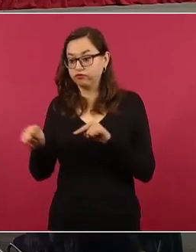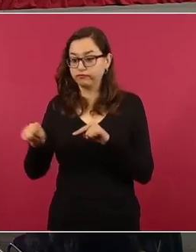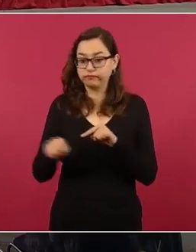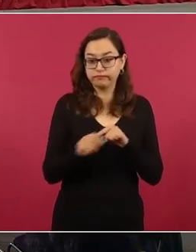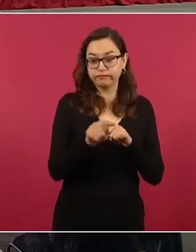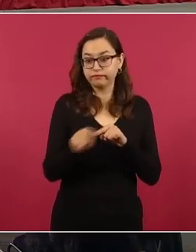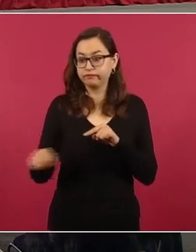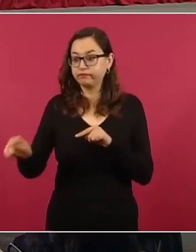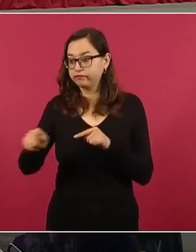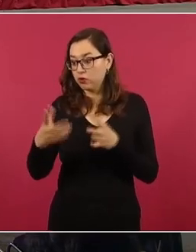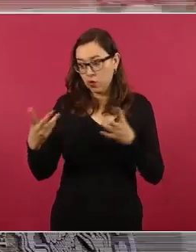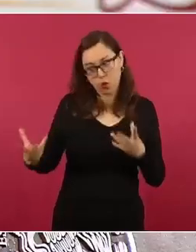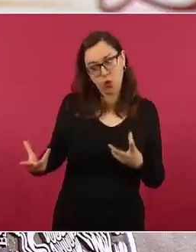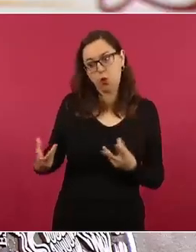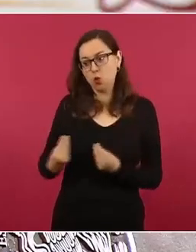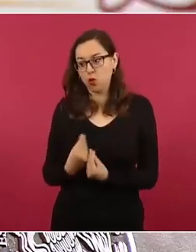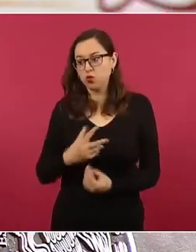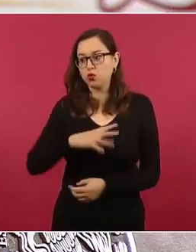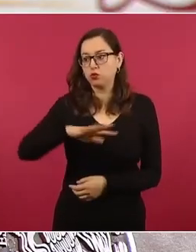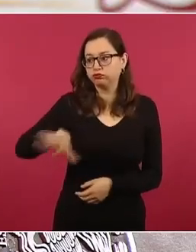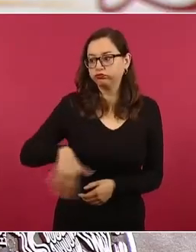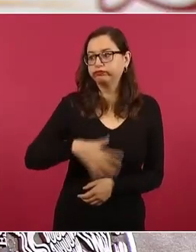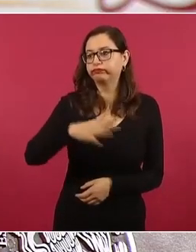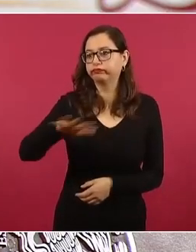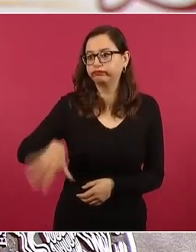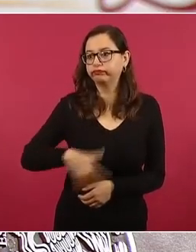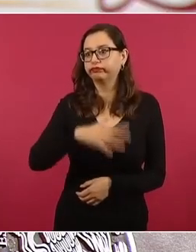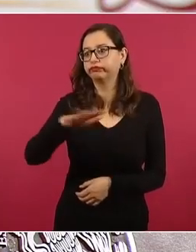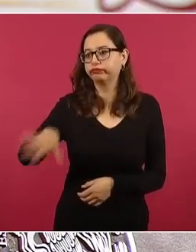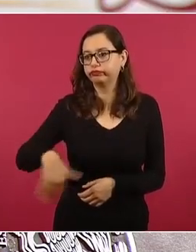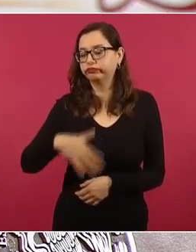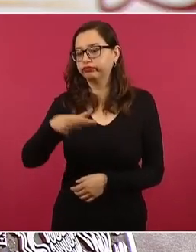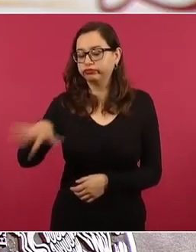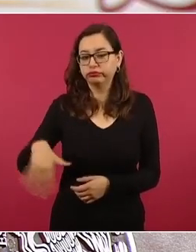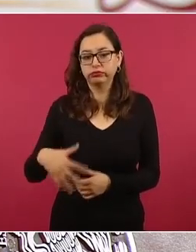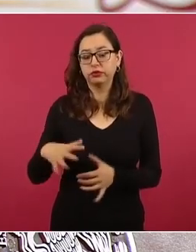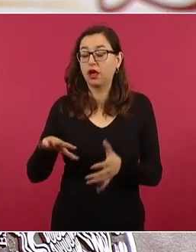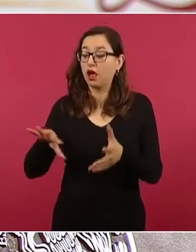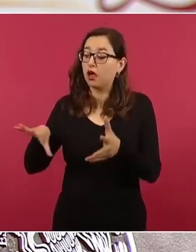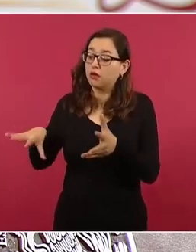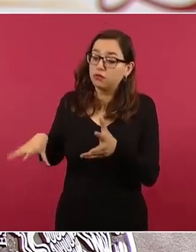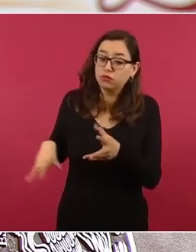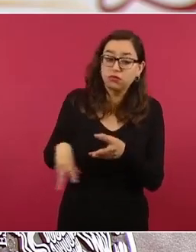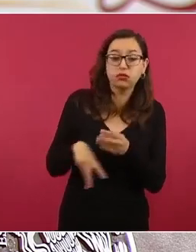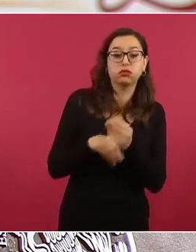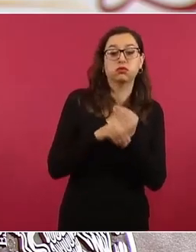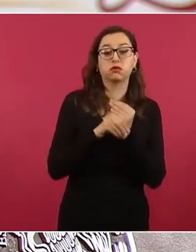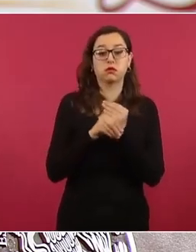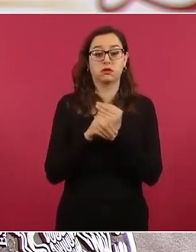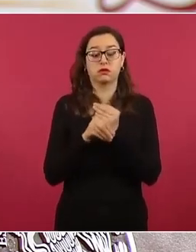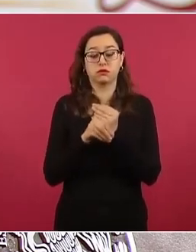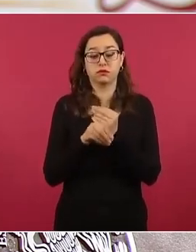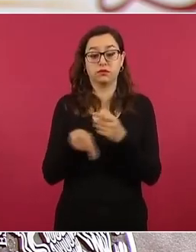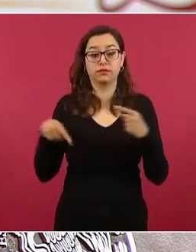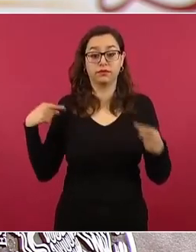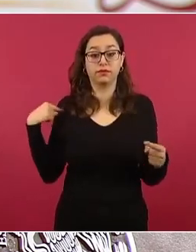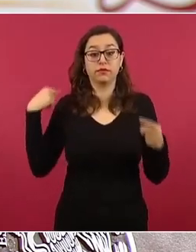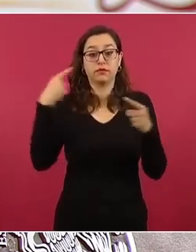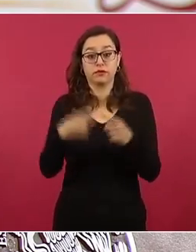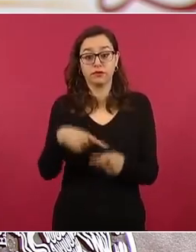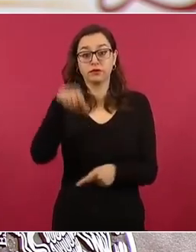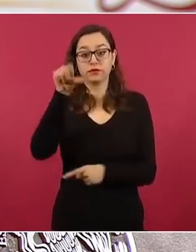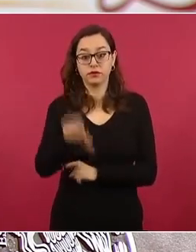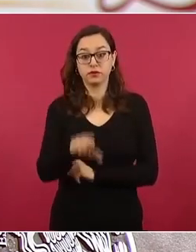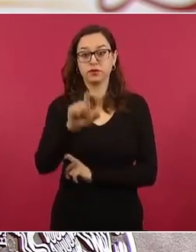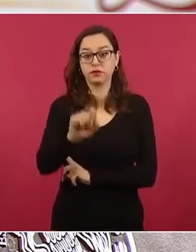momento de la desaparición, se suma todo el trabajo de campo y búsqueda que hemos venido realizando. Al día de hoy, 26